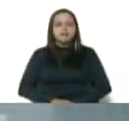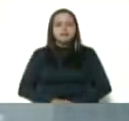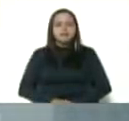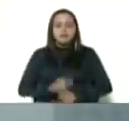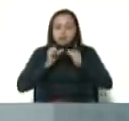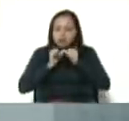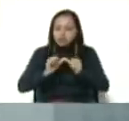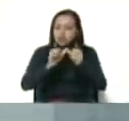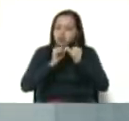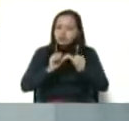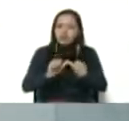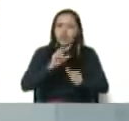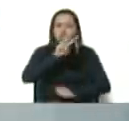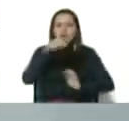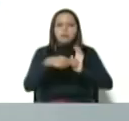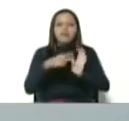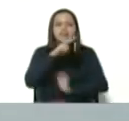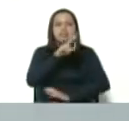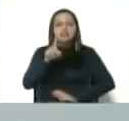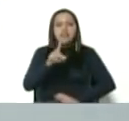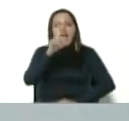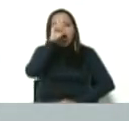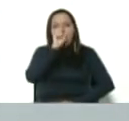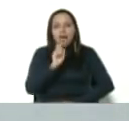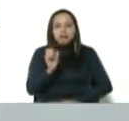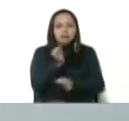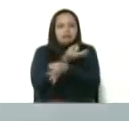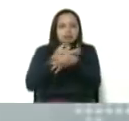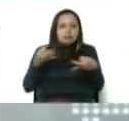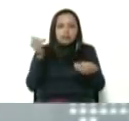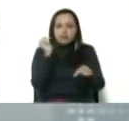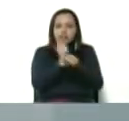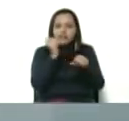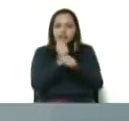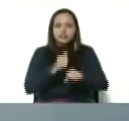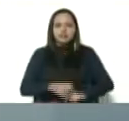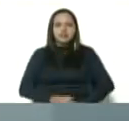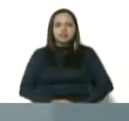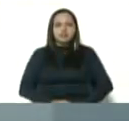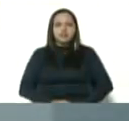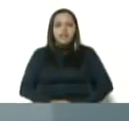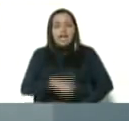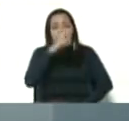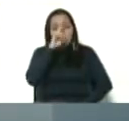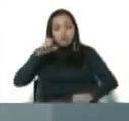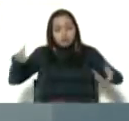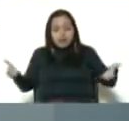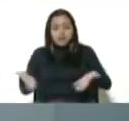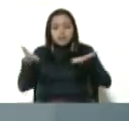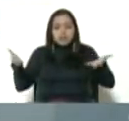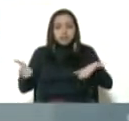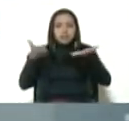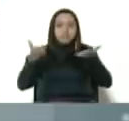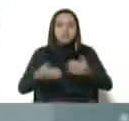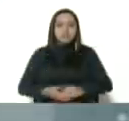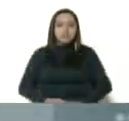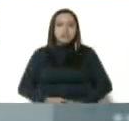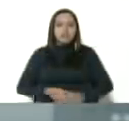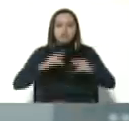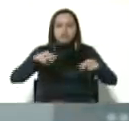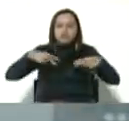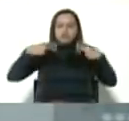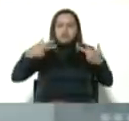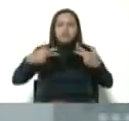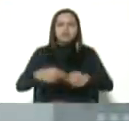2021. Año de grandes realizaciones. Año para avanzar. Para recuperarnos